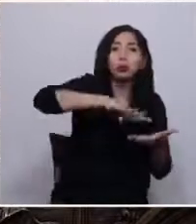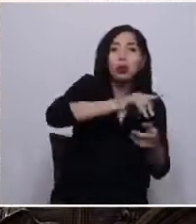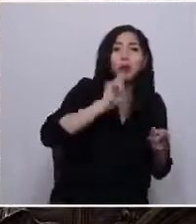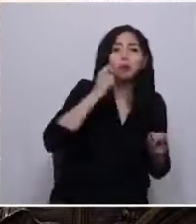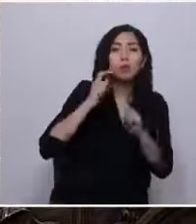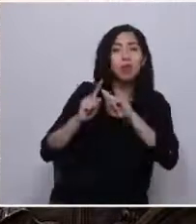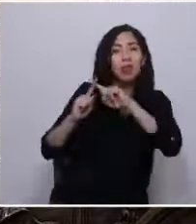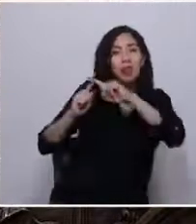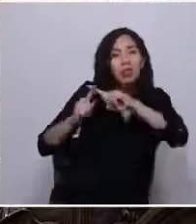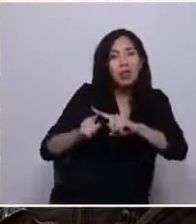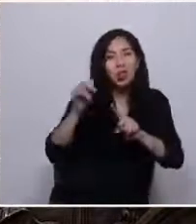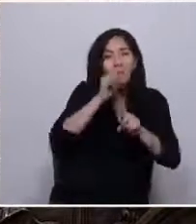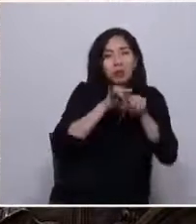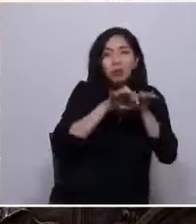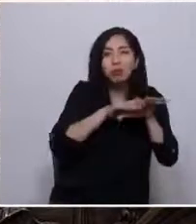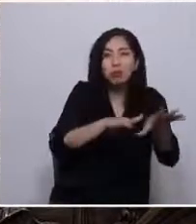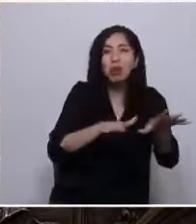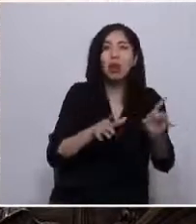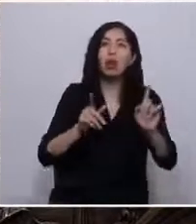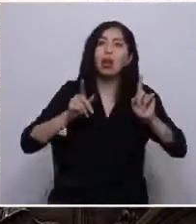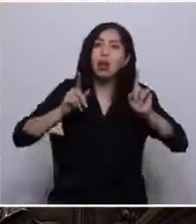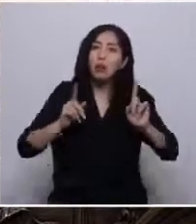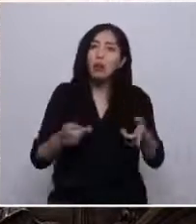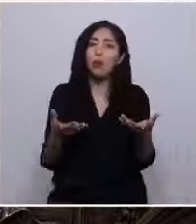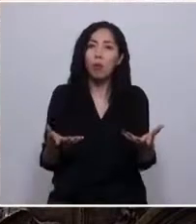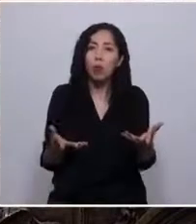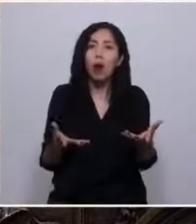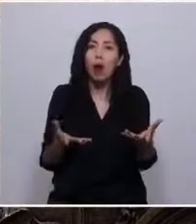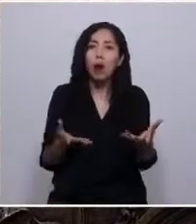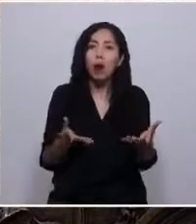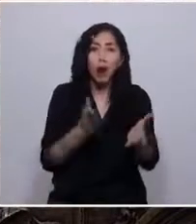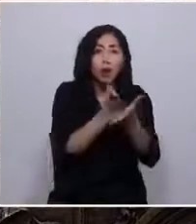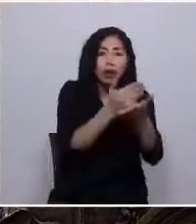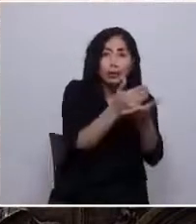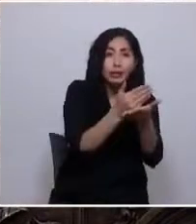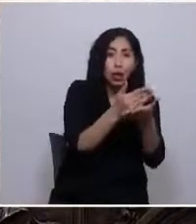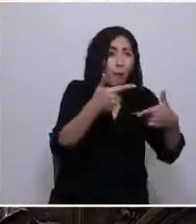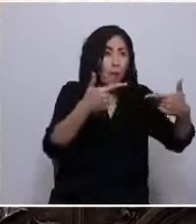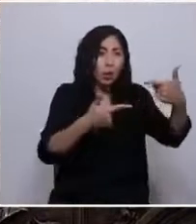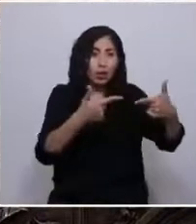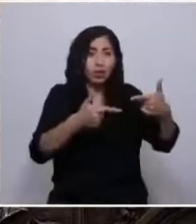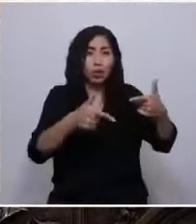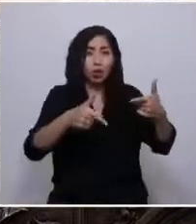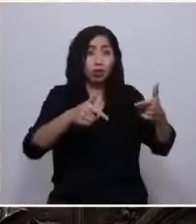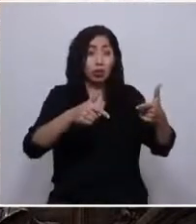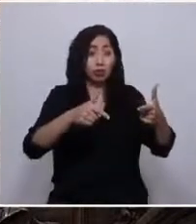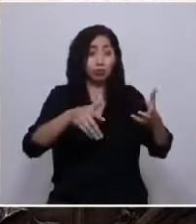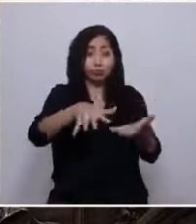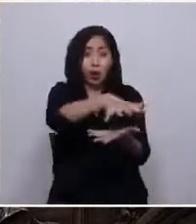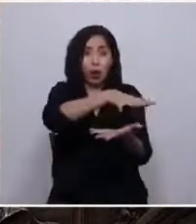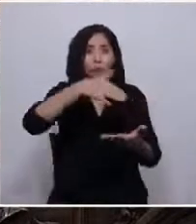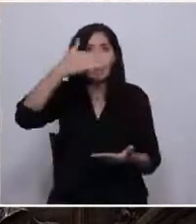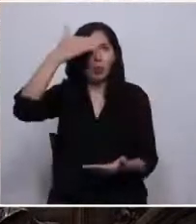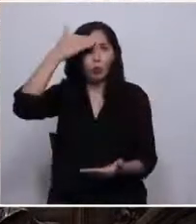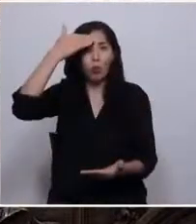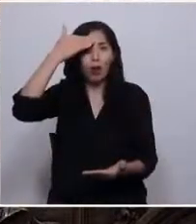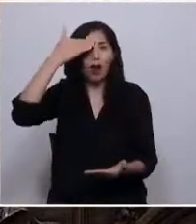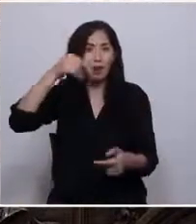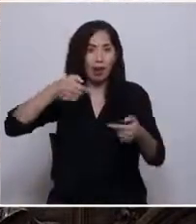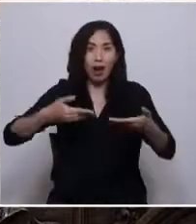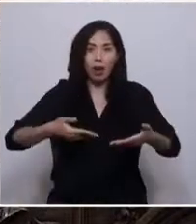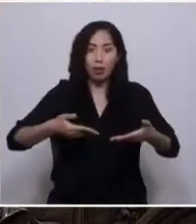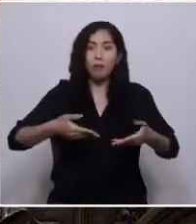a todo, fue el crecimiento organizativo y político del mundo popular del siglo XX el que permitió un cambio tremendamente